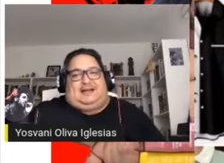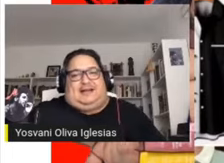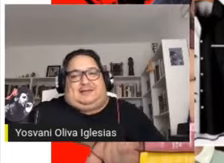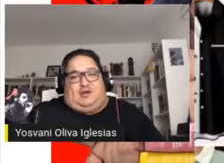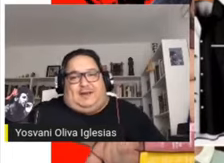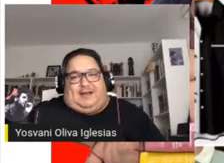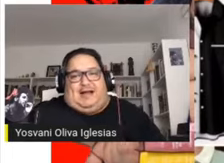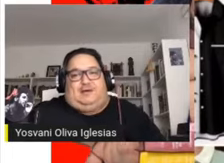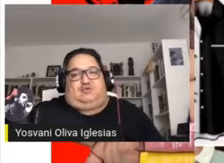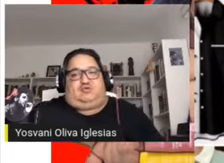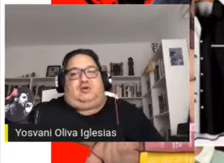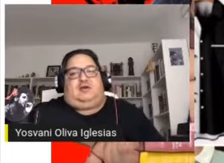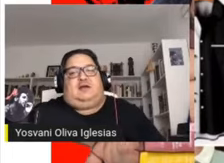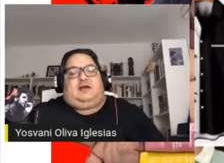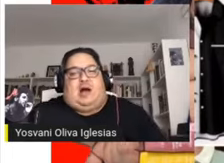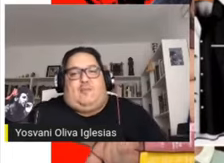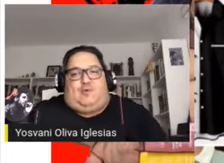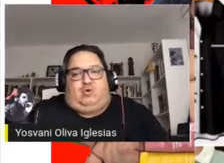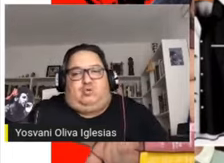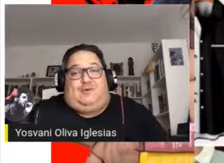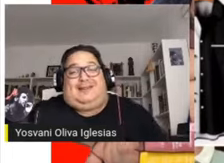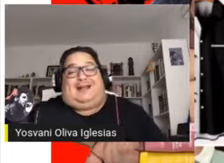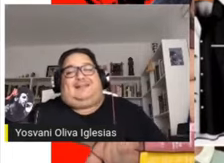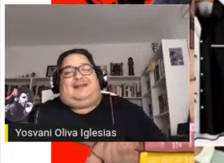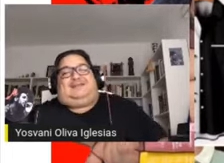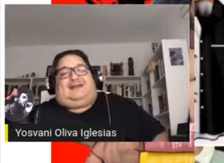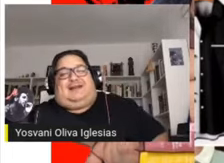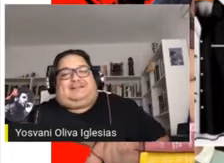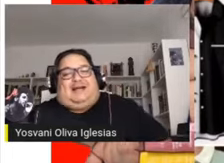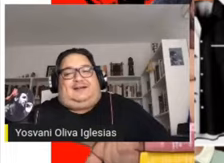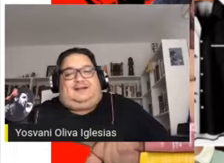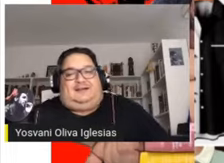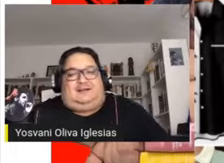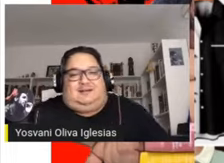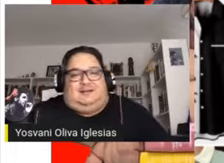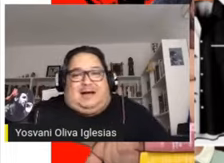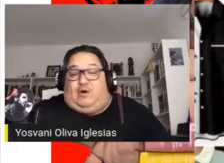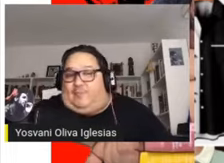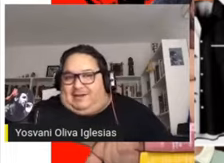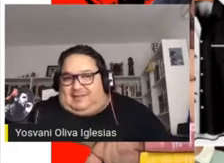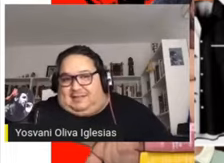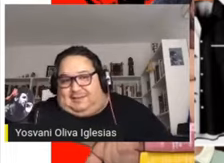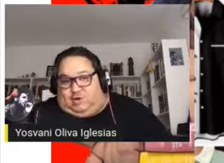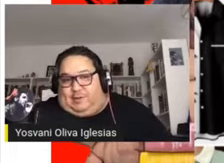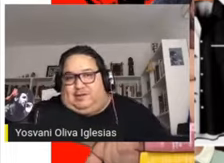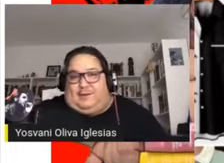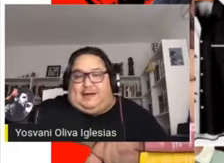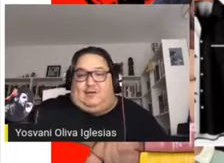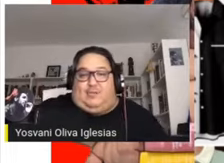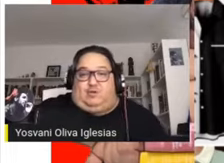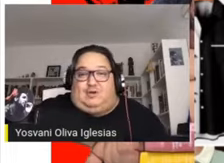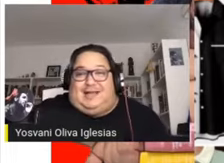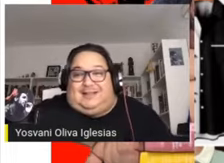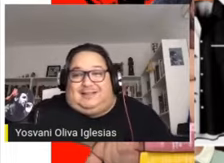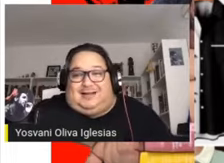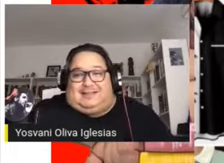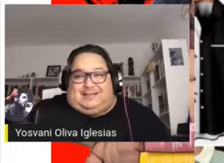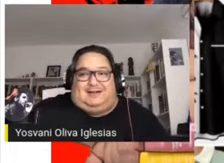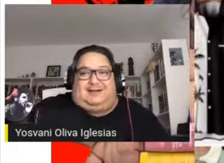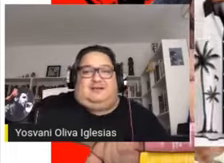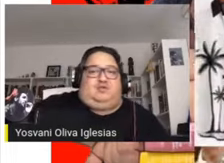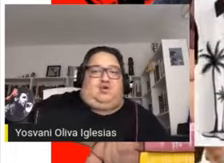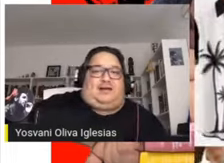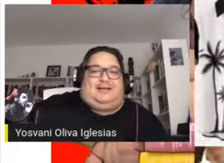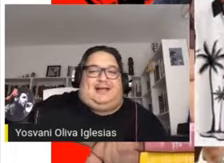disidentes latinoamericanos la oportunidad de entrelazar a los presidentes, disculpa, latinoamericanos, la oportunidad de